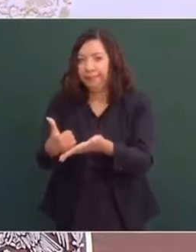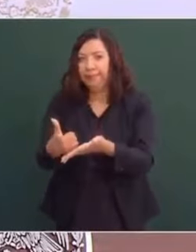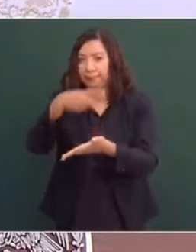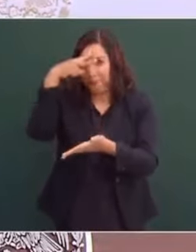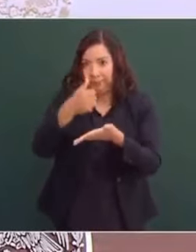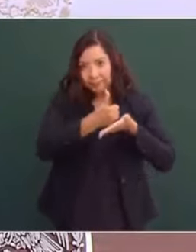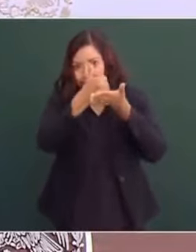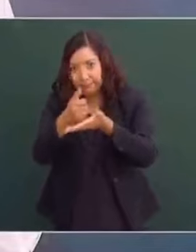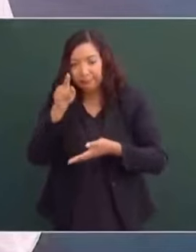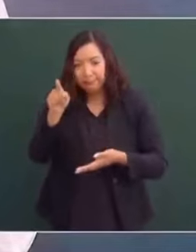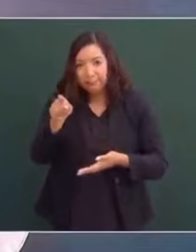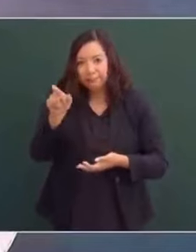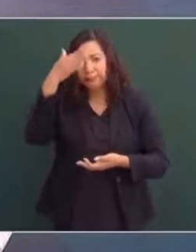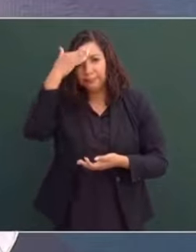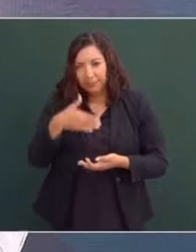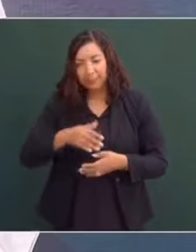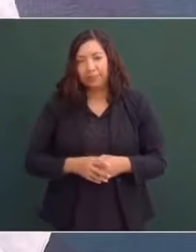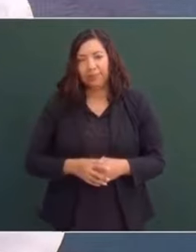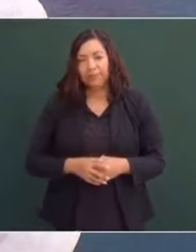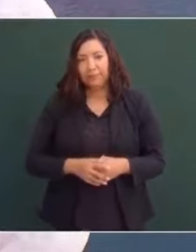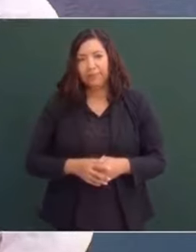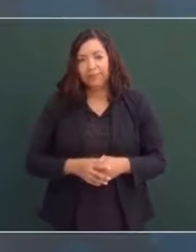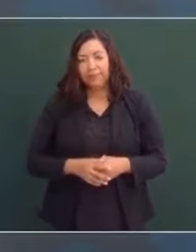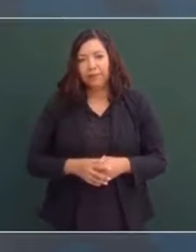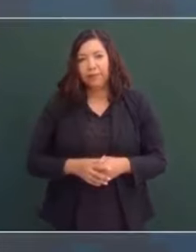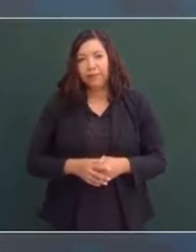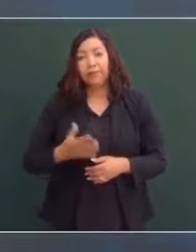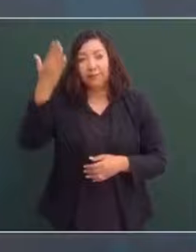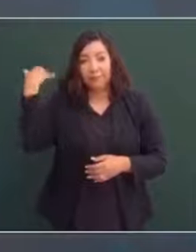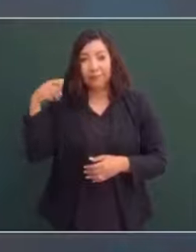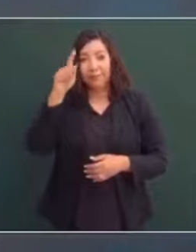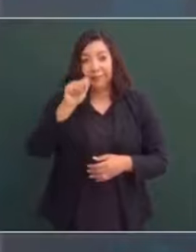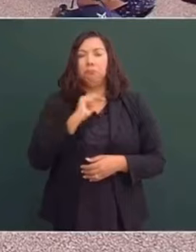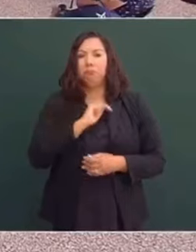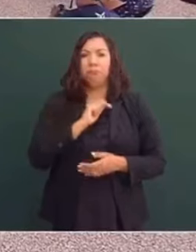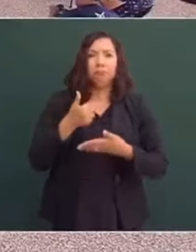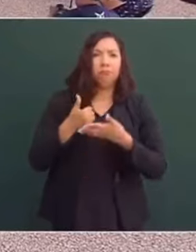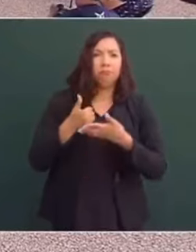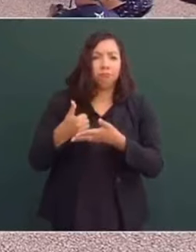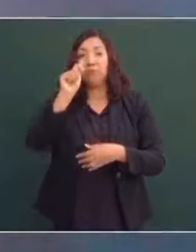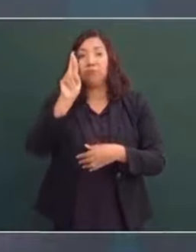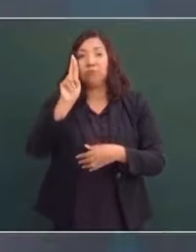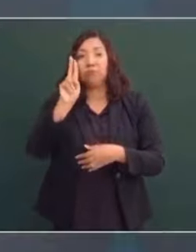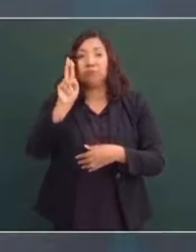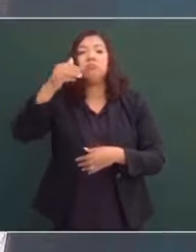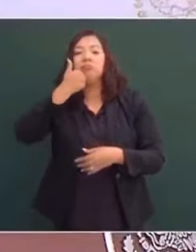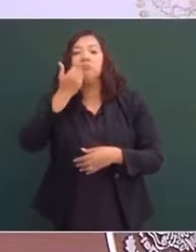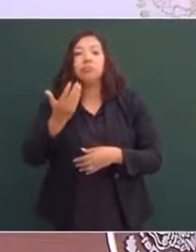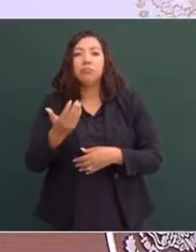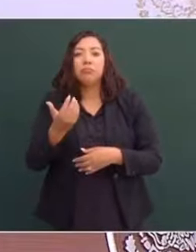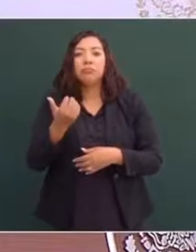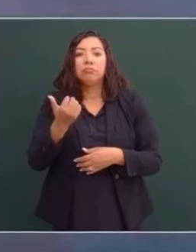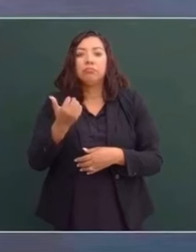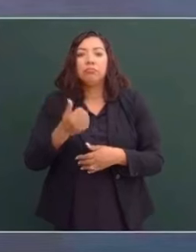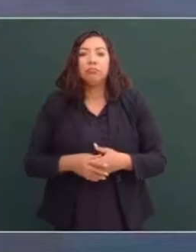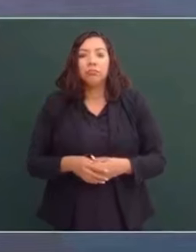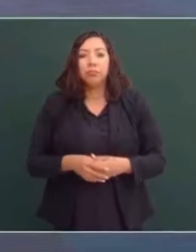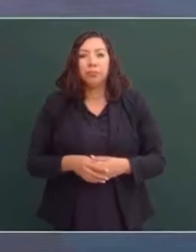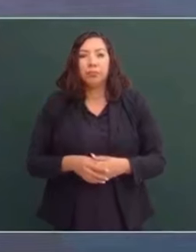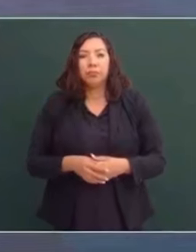para que se aceptara que Canadá participara en el Tratado de Libre Comercio. Porque el presidente Trump no quería, por diferencias